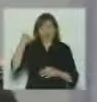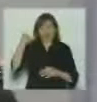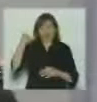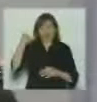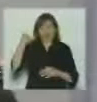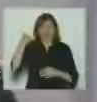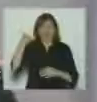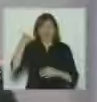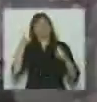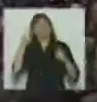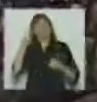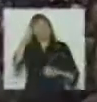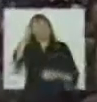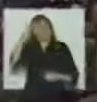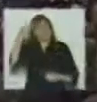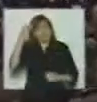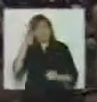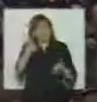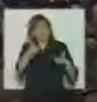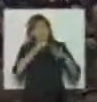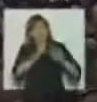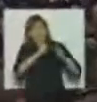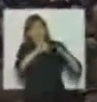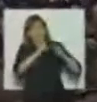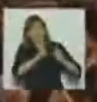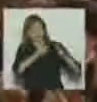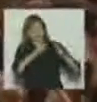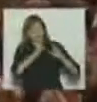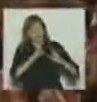todavía cada vez más